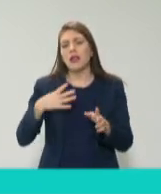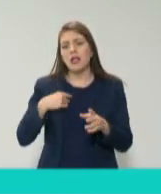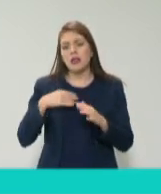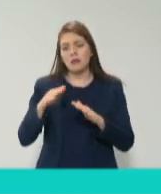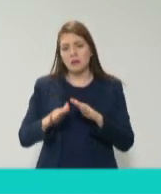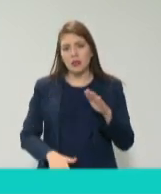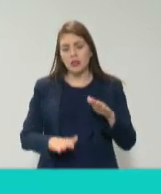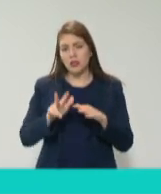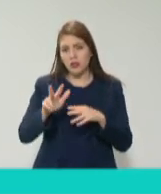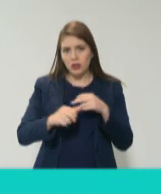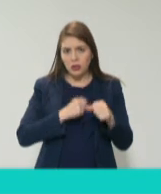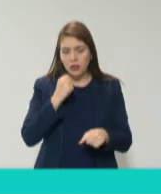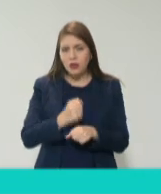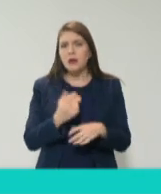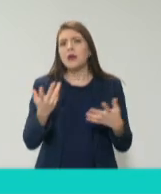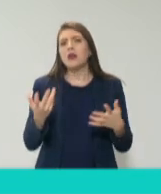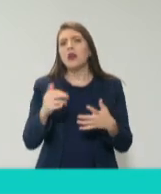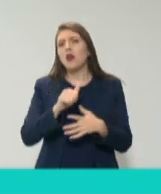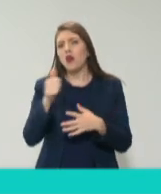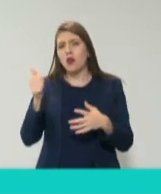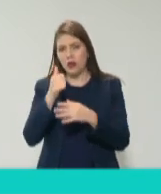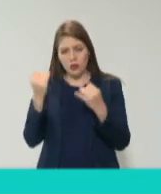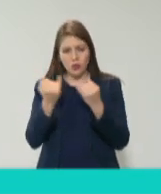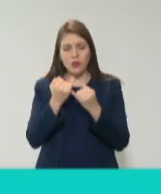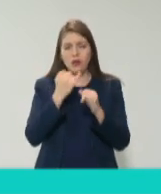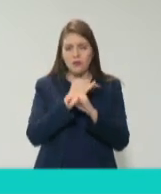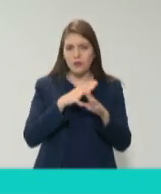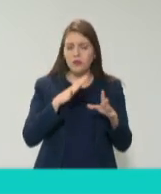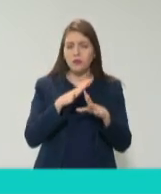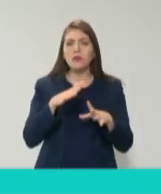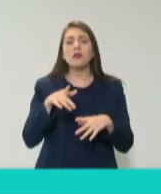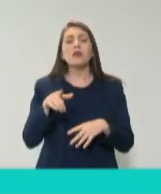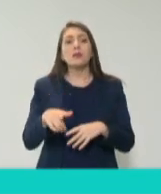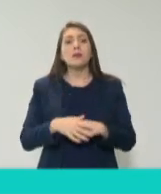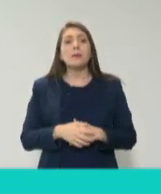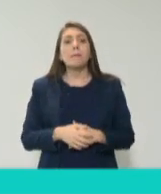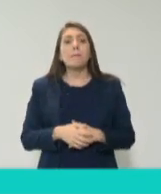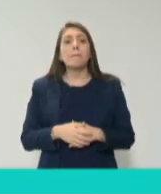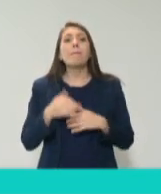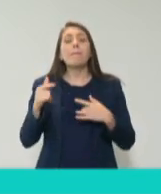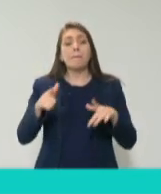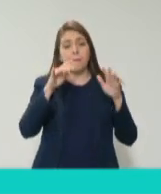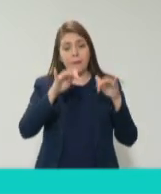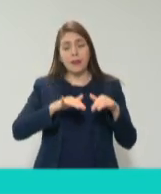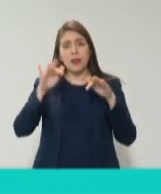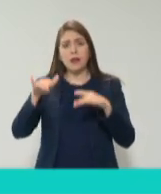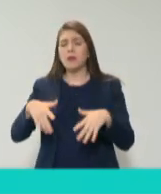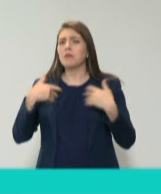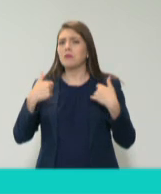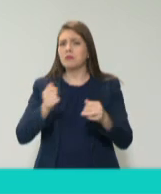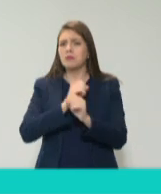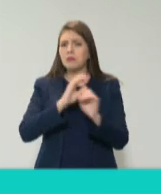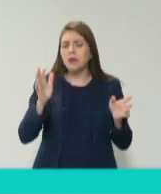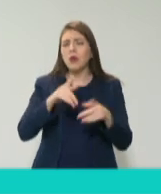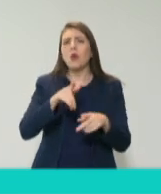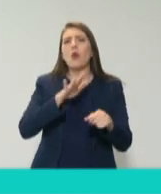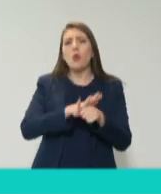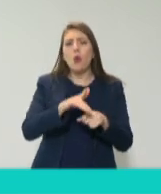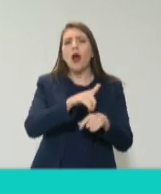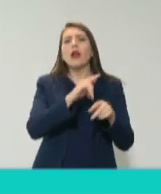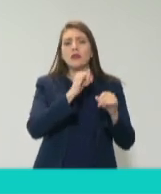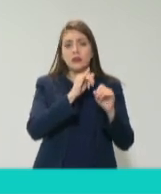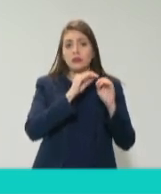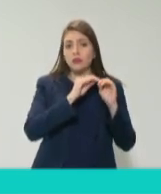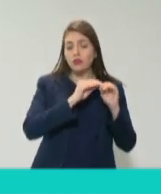y otro tipo de datos, y los formatos son muy claros de cuáles van a ser públicos, cuáles van a ser reservados.